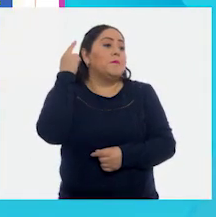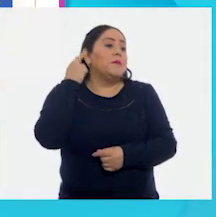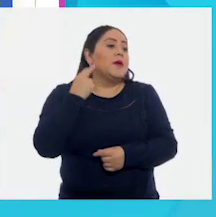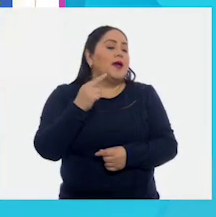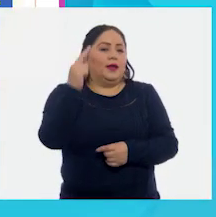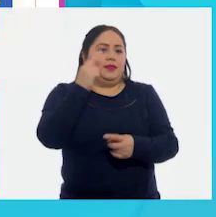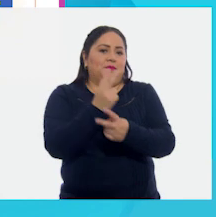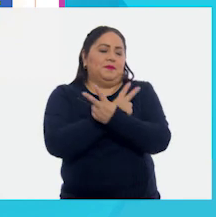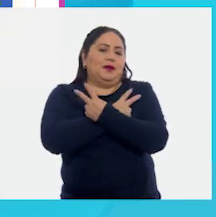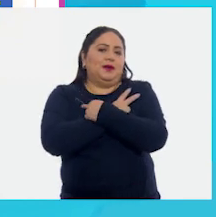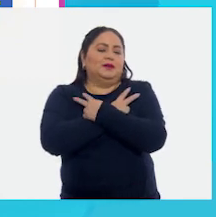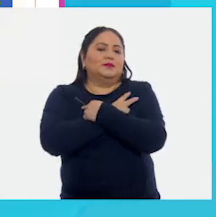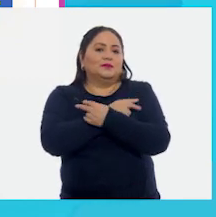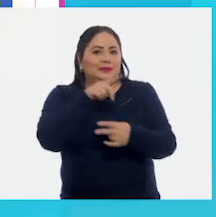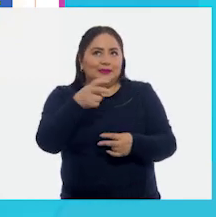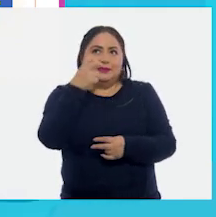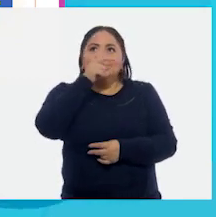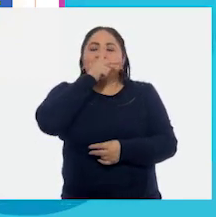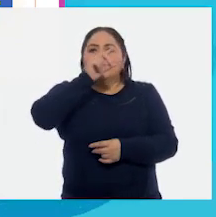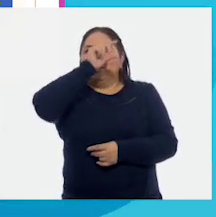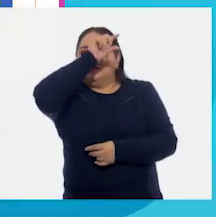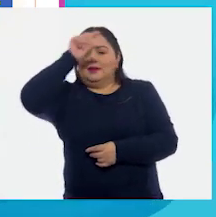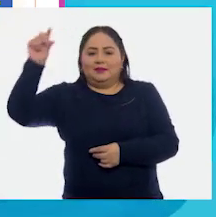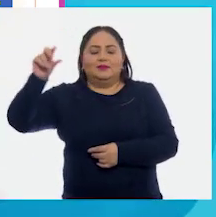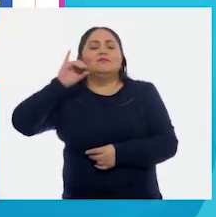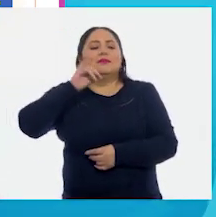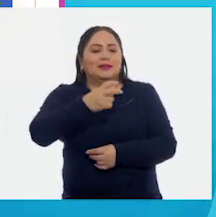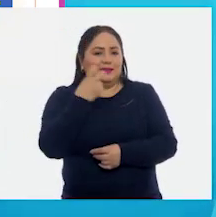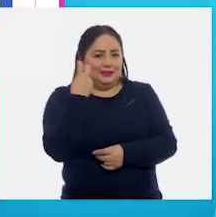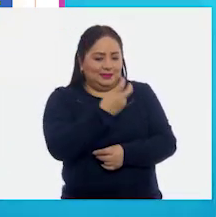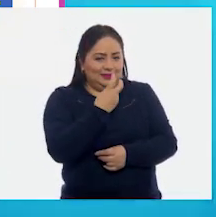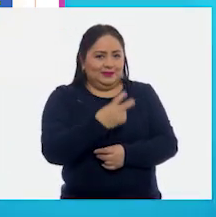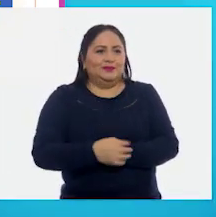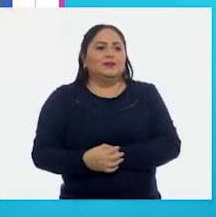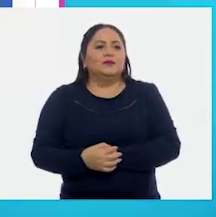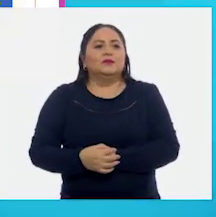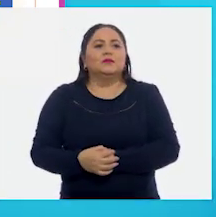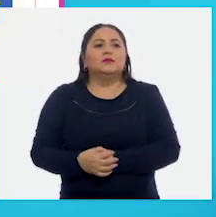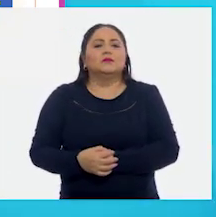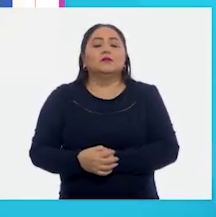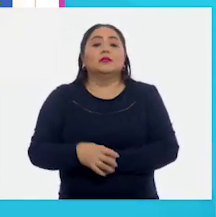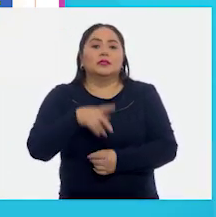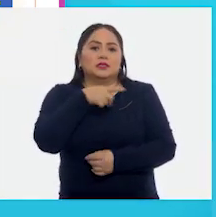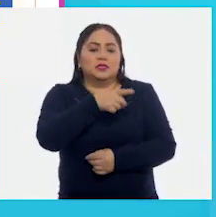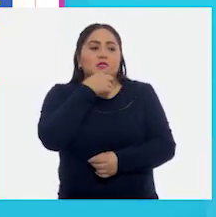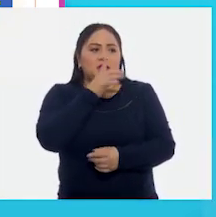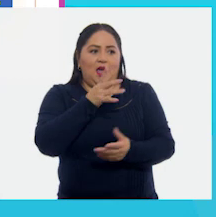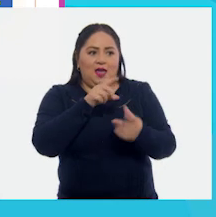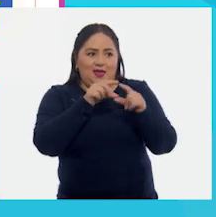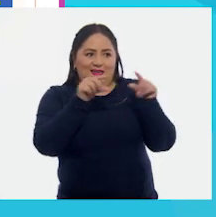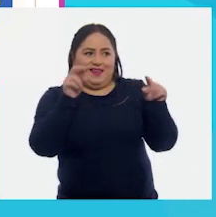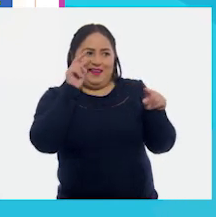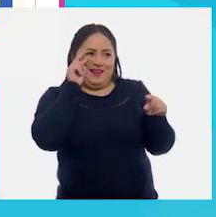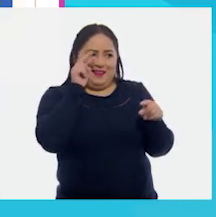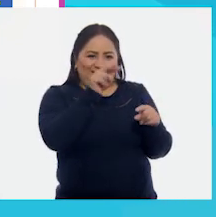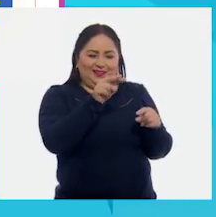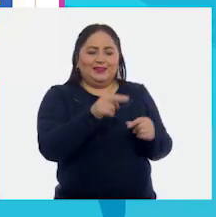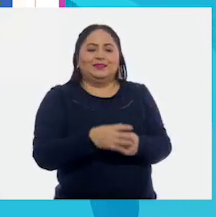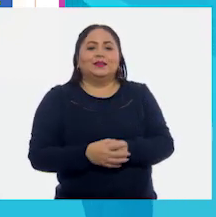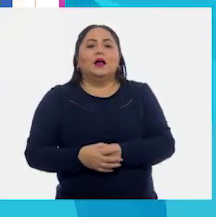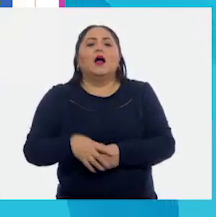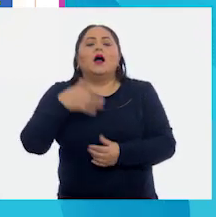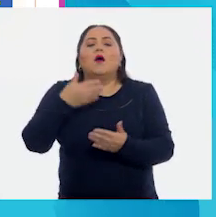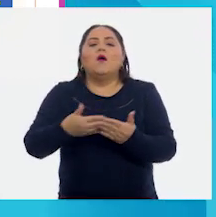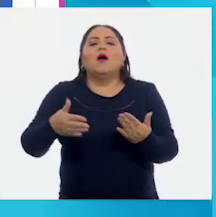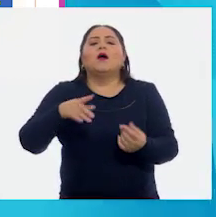vacaciones. Excelente. Un viaje de vacaciones. Y de hecho ya está ahí señalado, ¿verdad? Vamos a